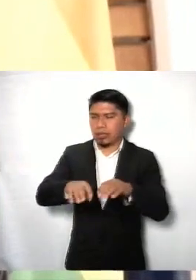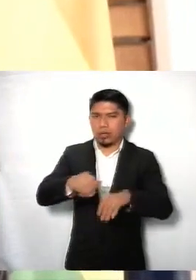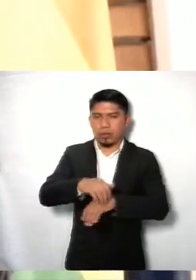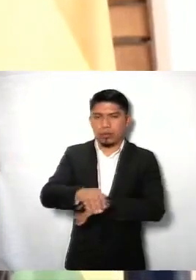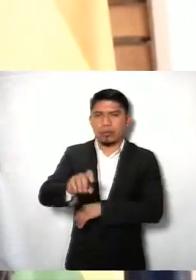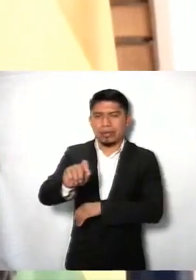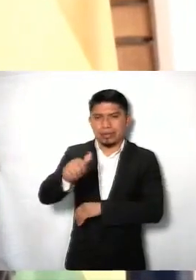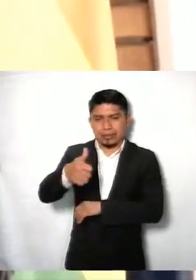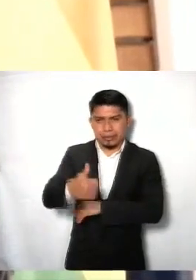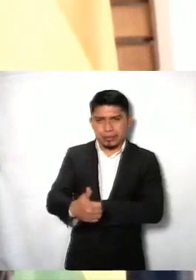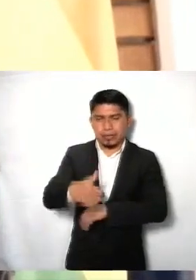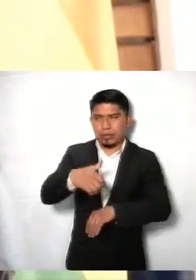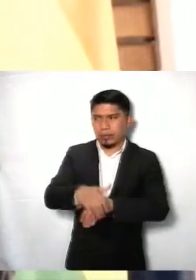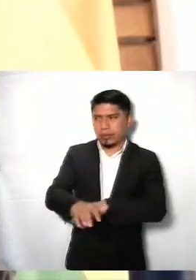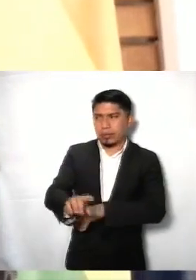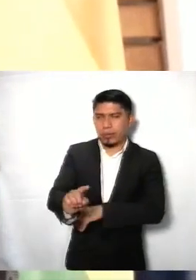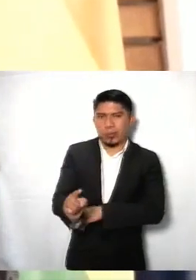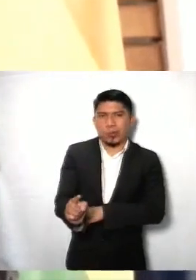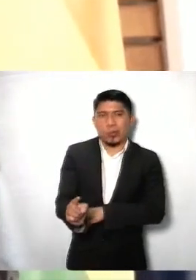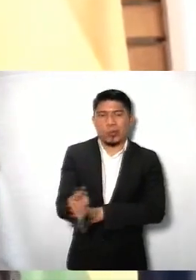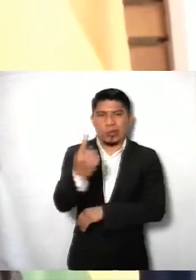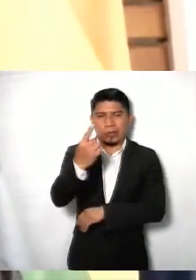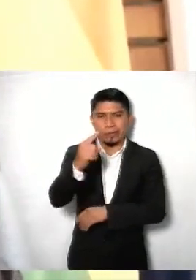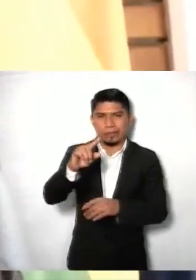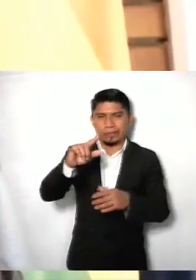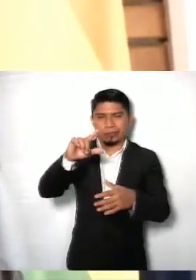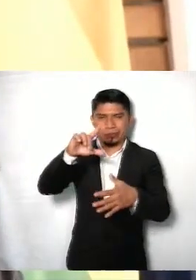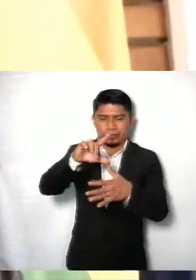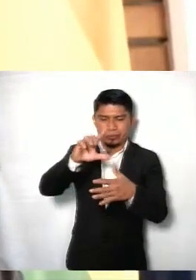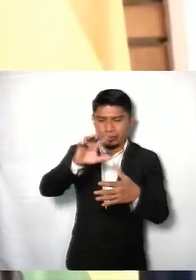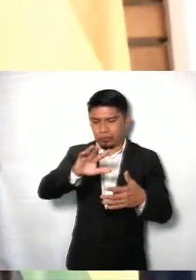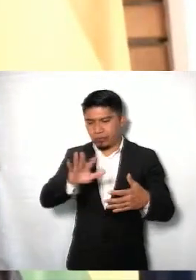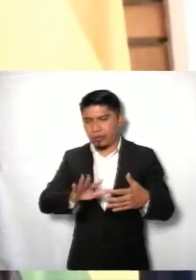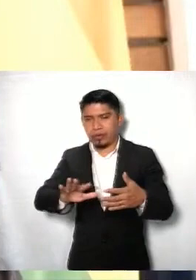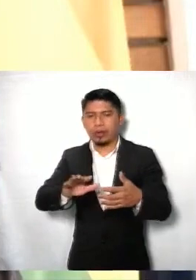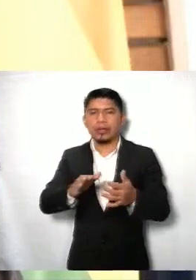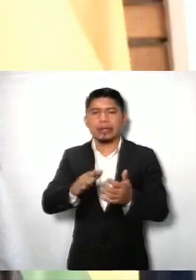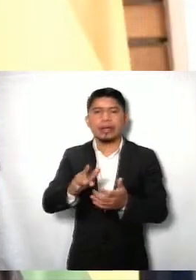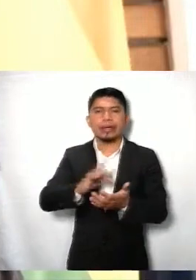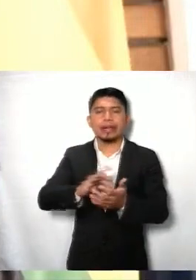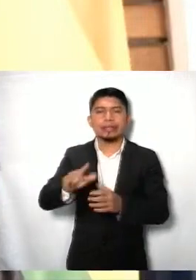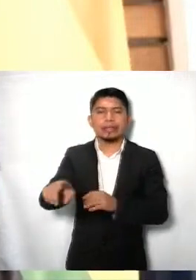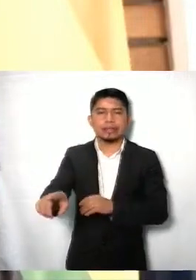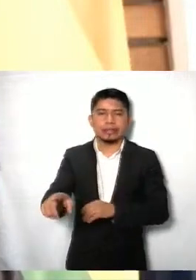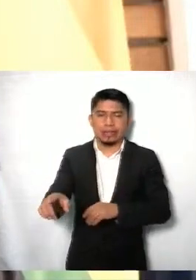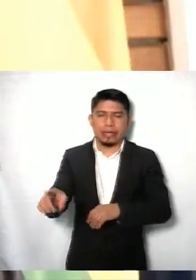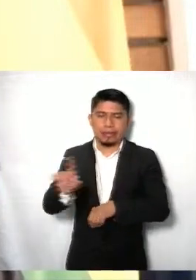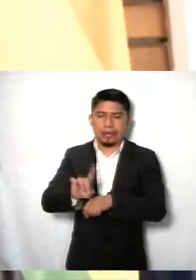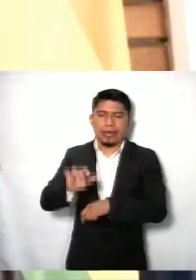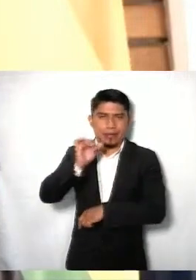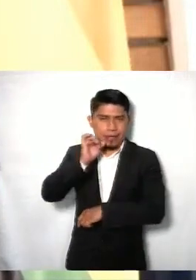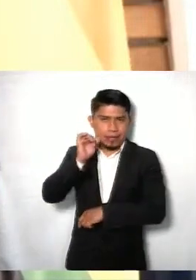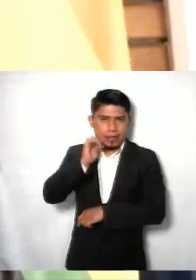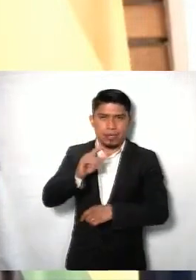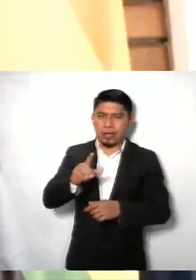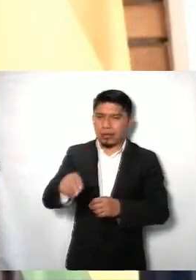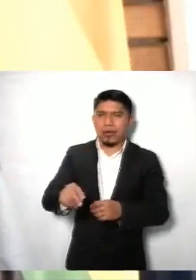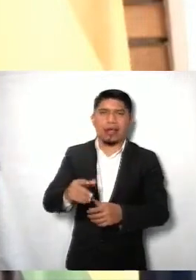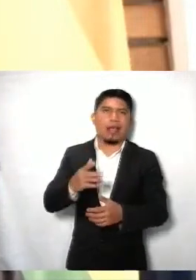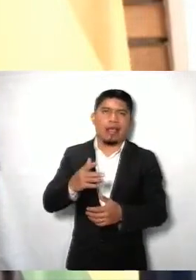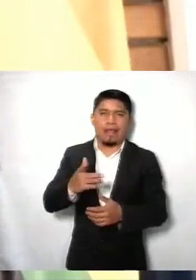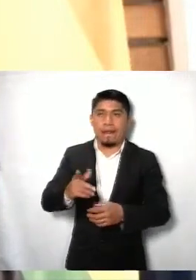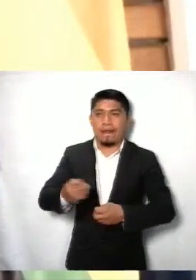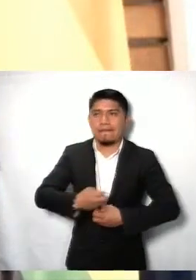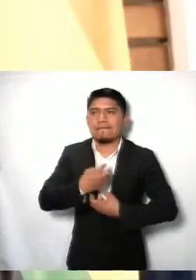la número 26, la número 1 en Iberoamérica. Eso, gracias, lo dije ayer y lo repito, no cansaré de decirlo, al